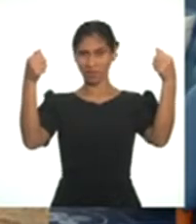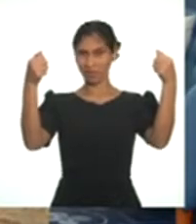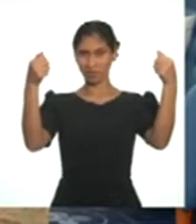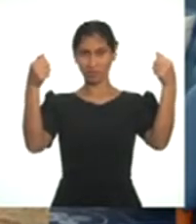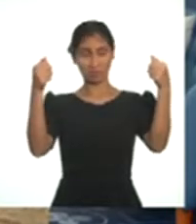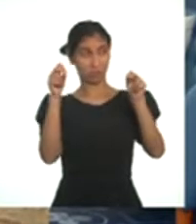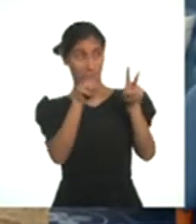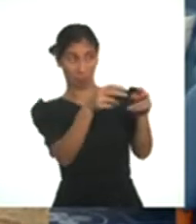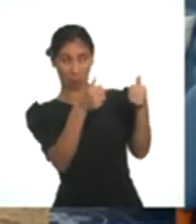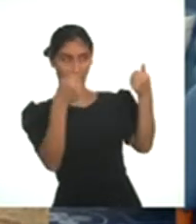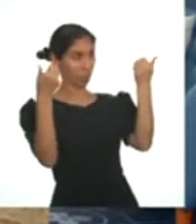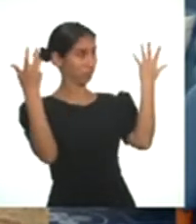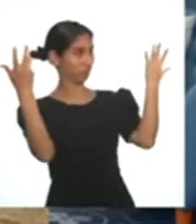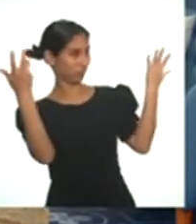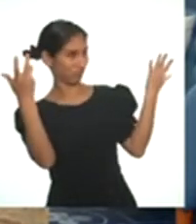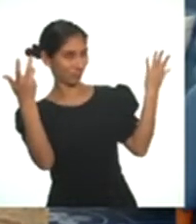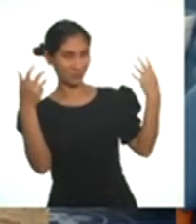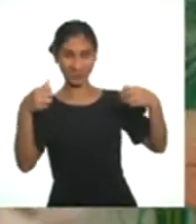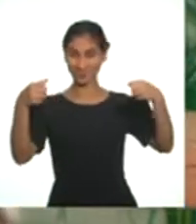Te veo bien motivado.